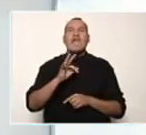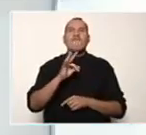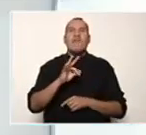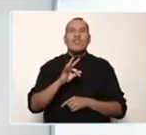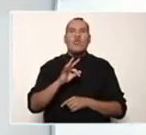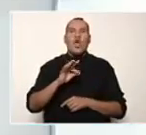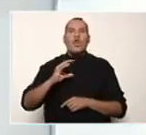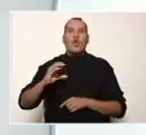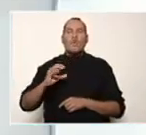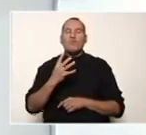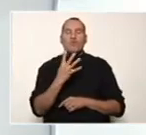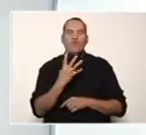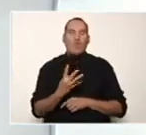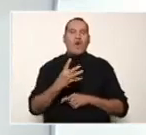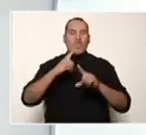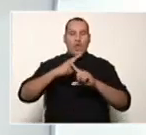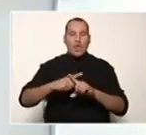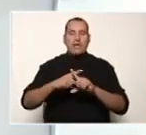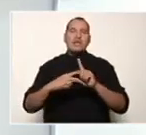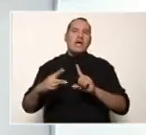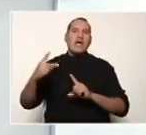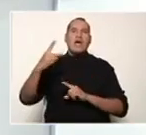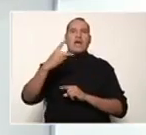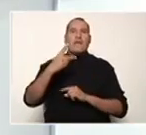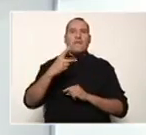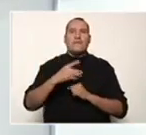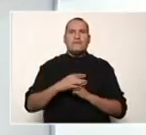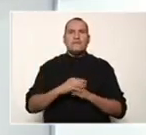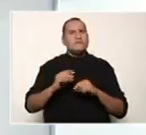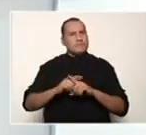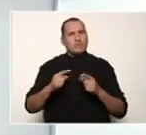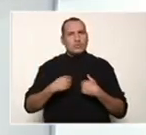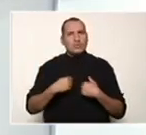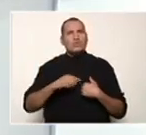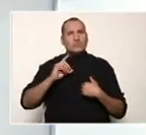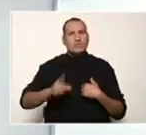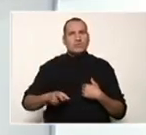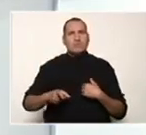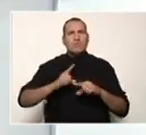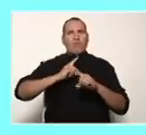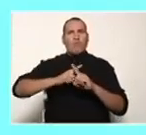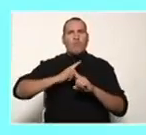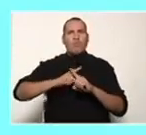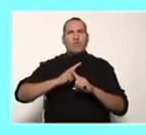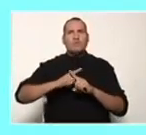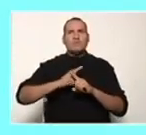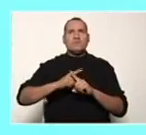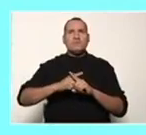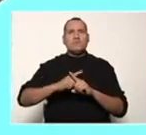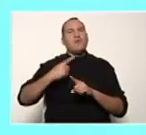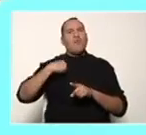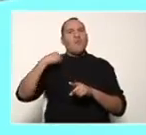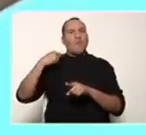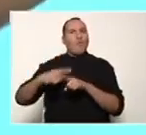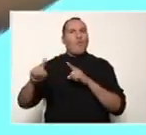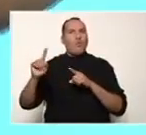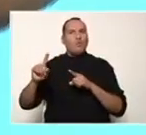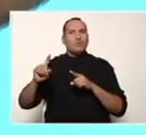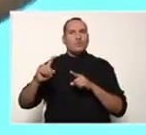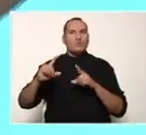la 2. Pero como lo dije al principio, eso lo tengo que multiplicar por otro factor,